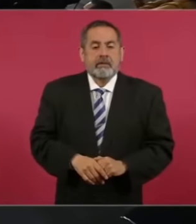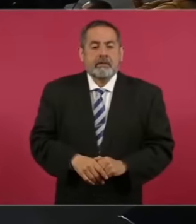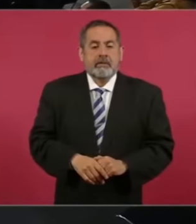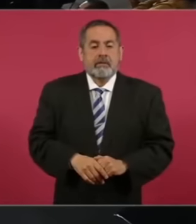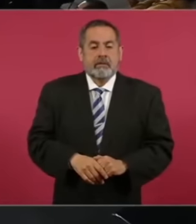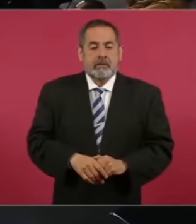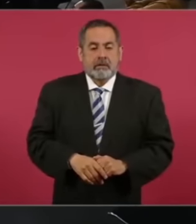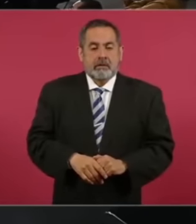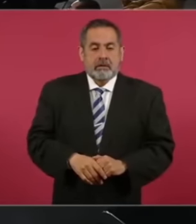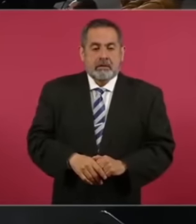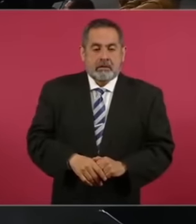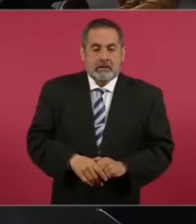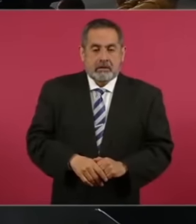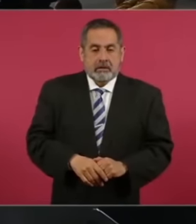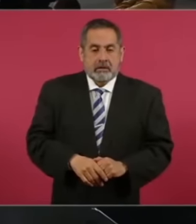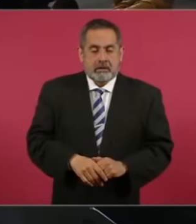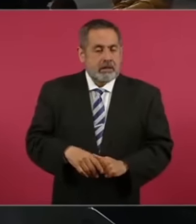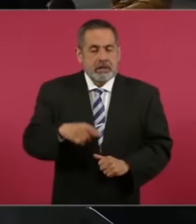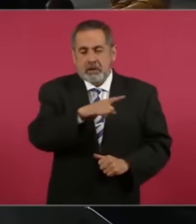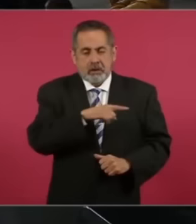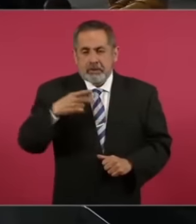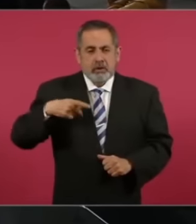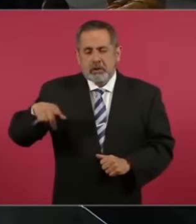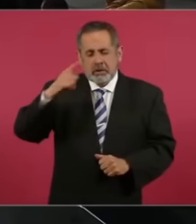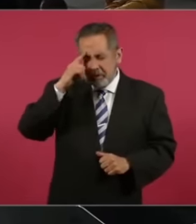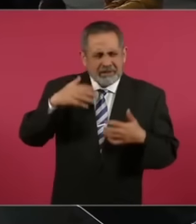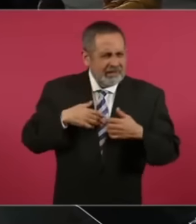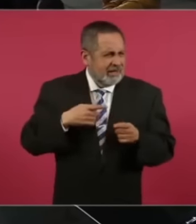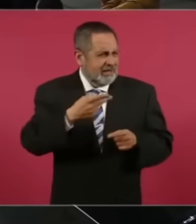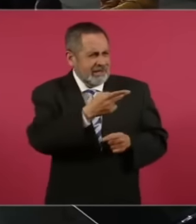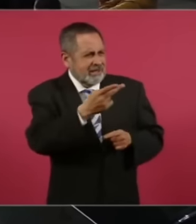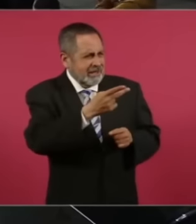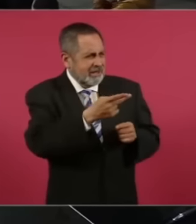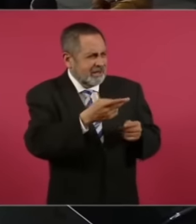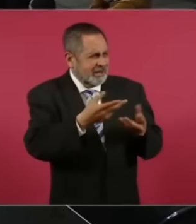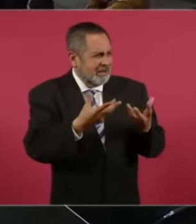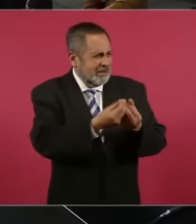No alcanza Pues A entender Cómo se dan Estos enjuagues